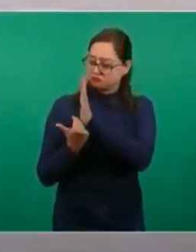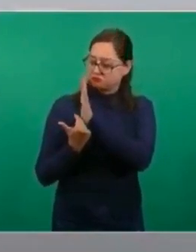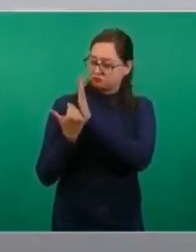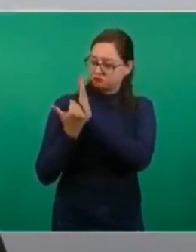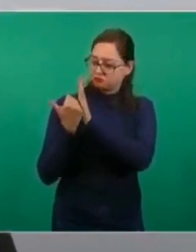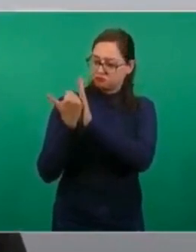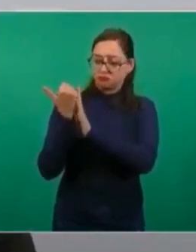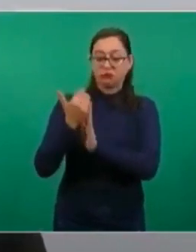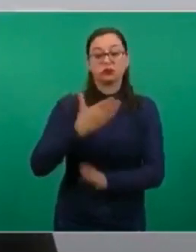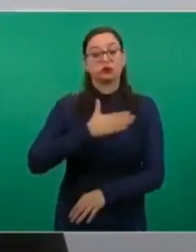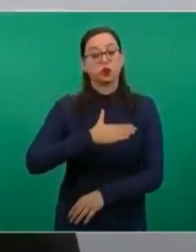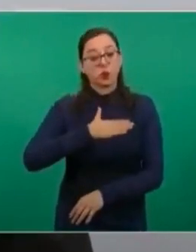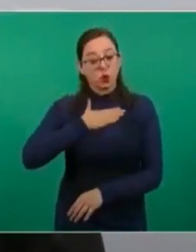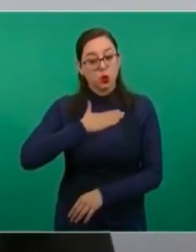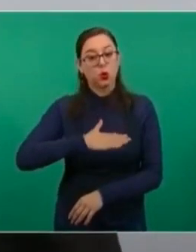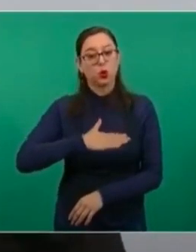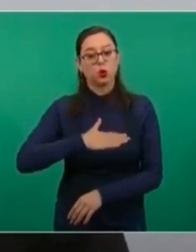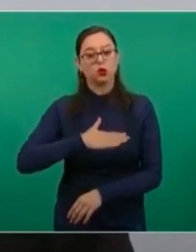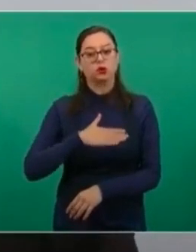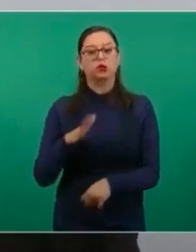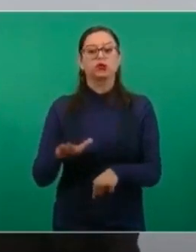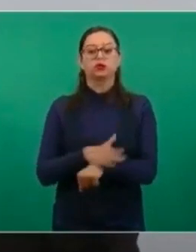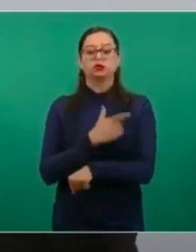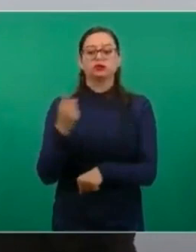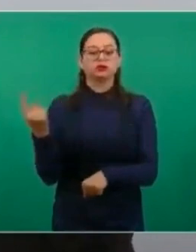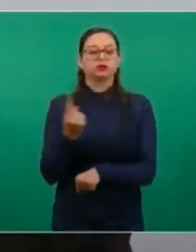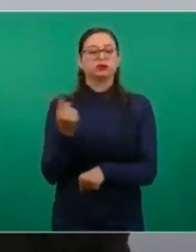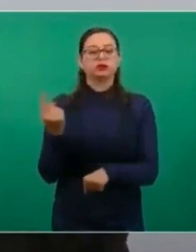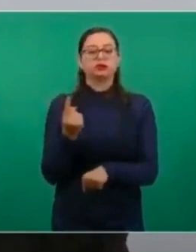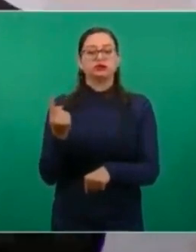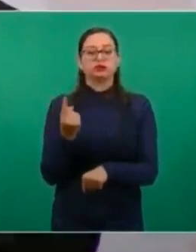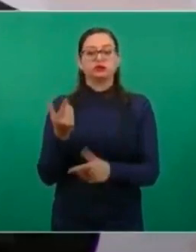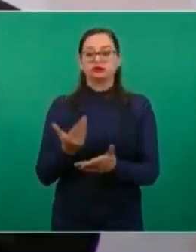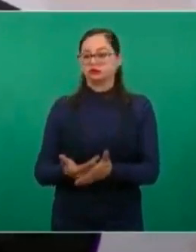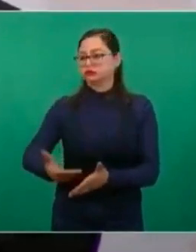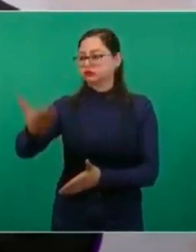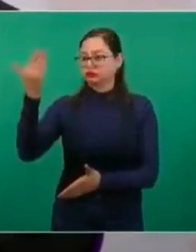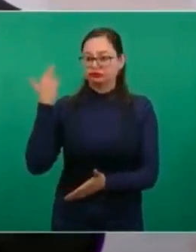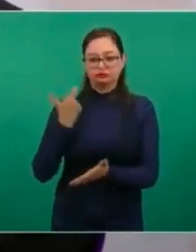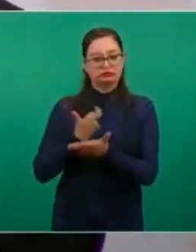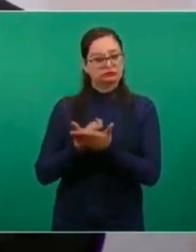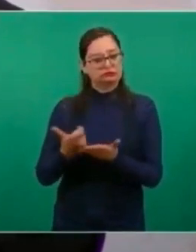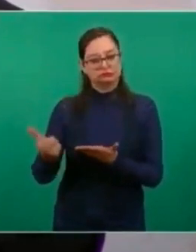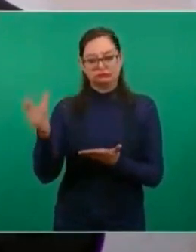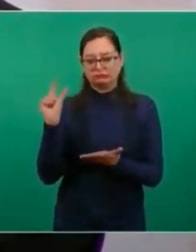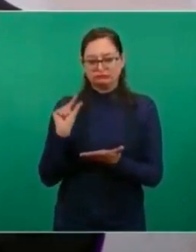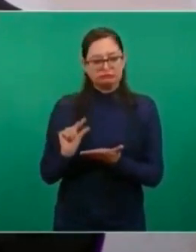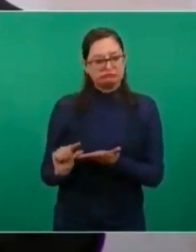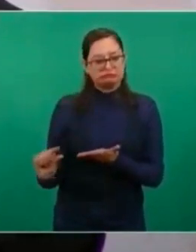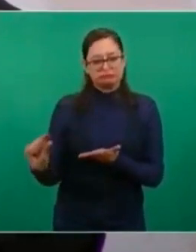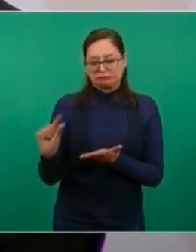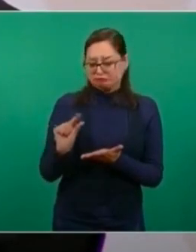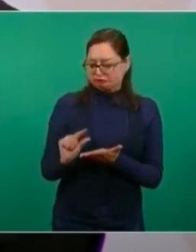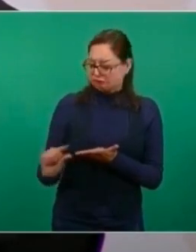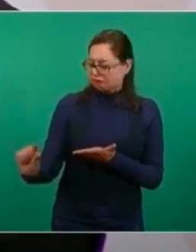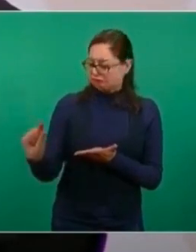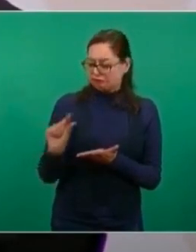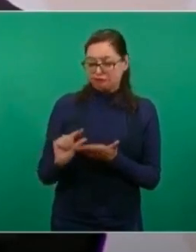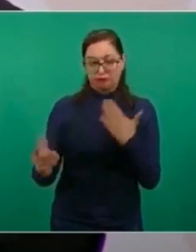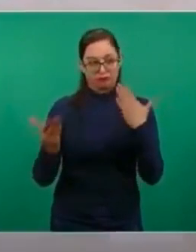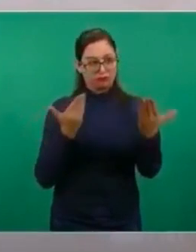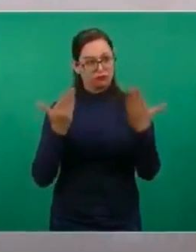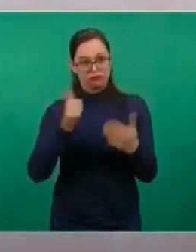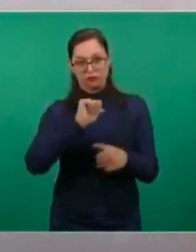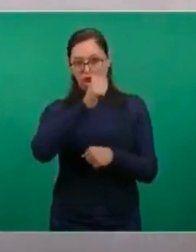teníamos el salario más bajo o de los salarios más bajos del mundo,